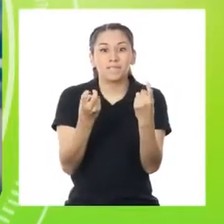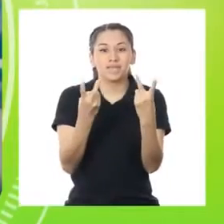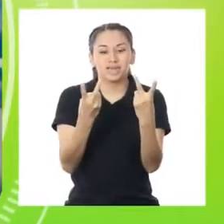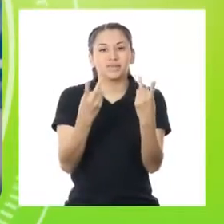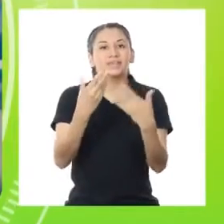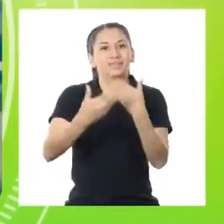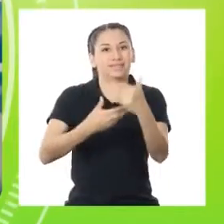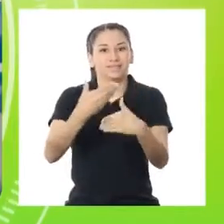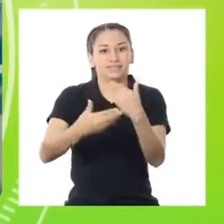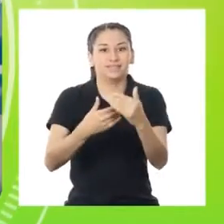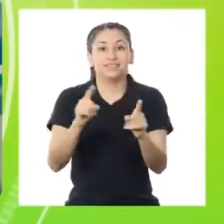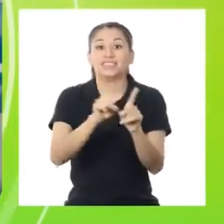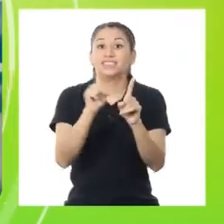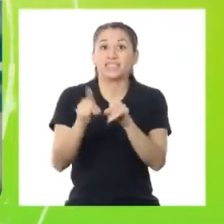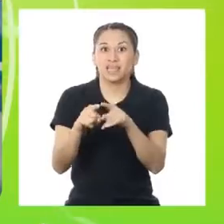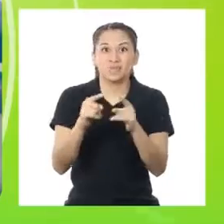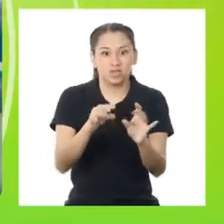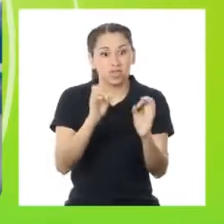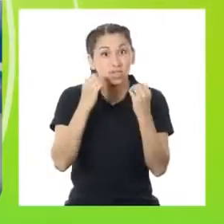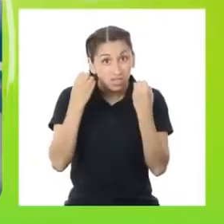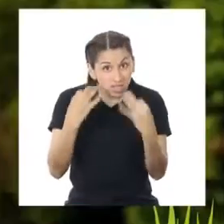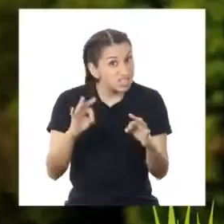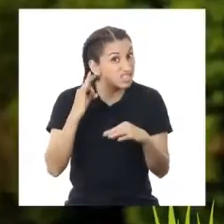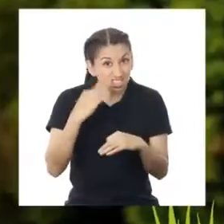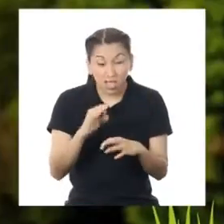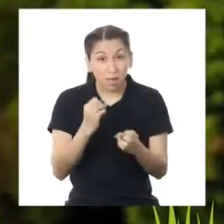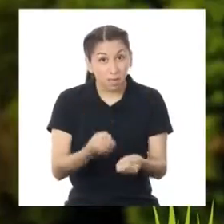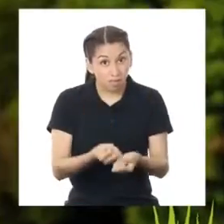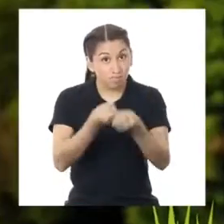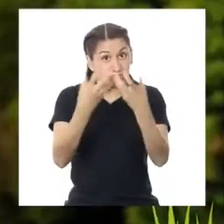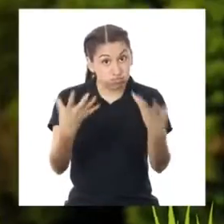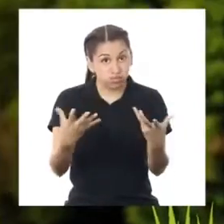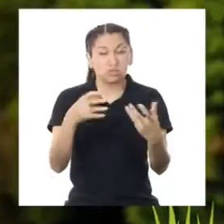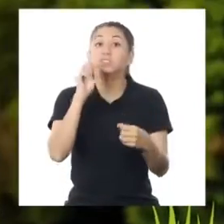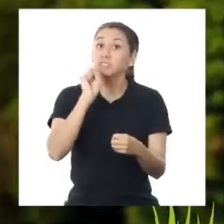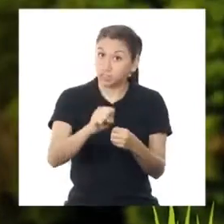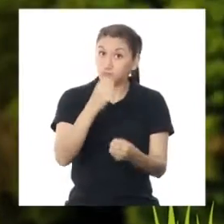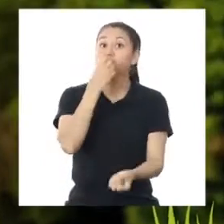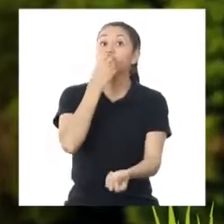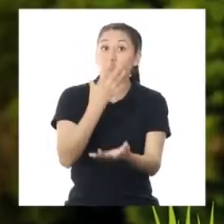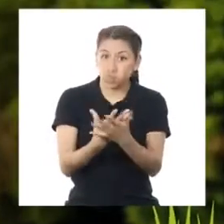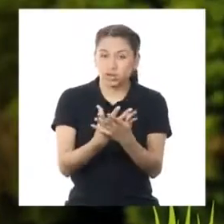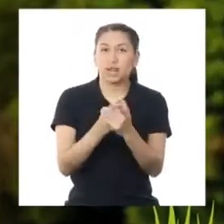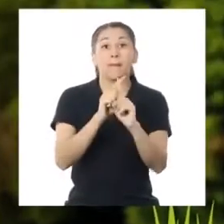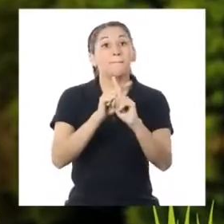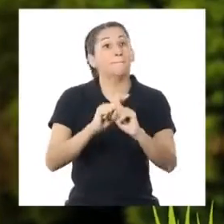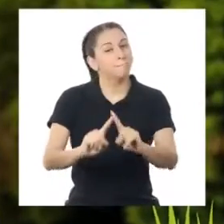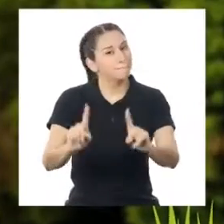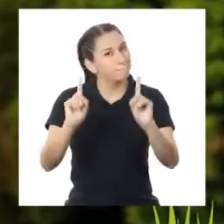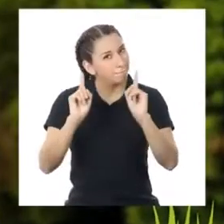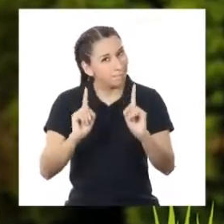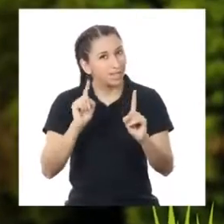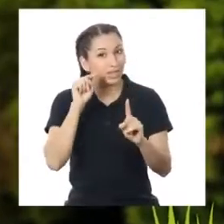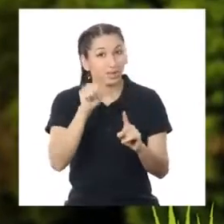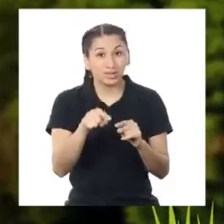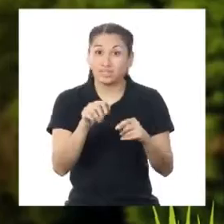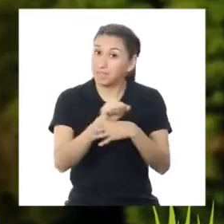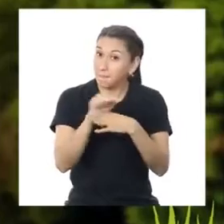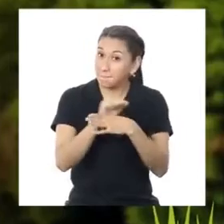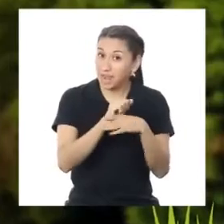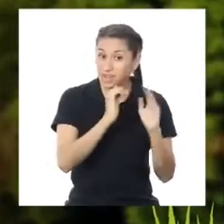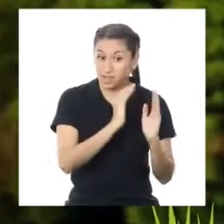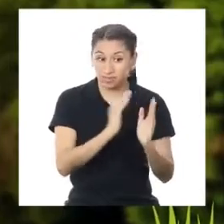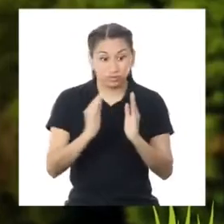siempre? ¿Dan buenos resultados? ¡Dan buenas cosechas! Pero si estas prácticas no se